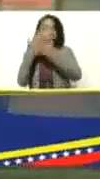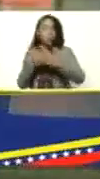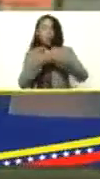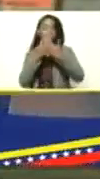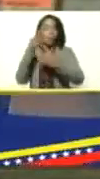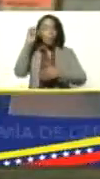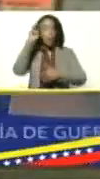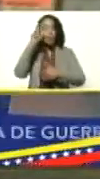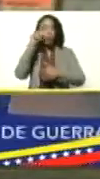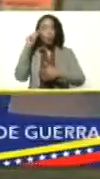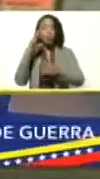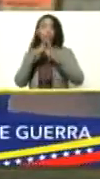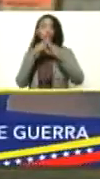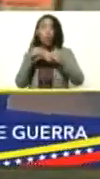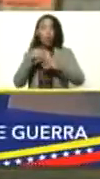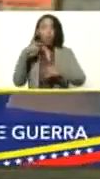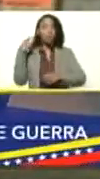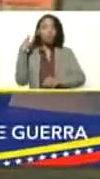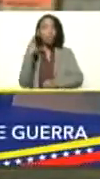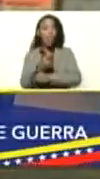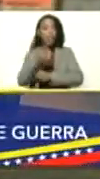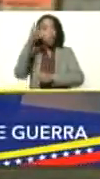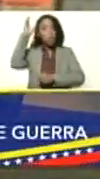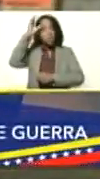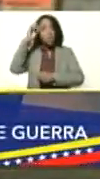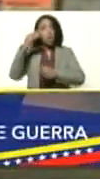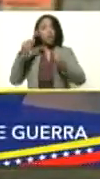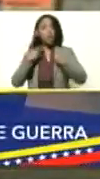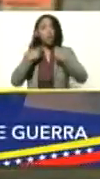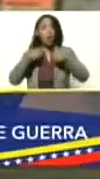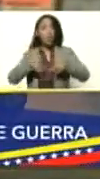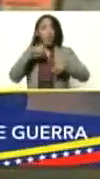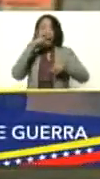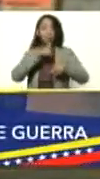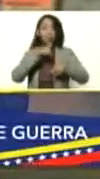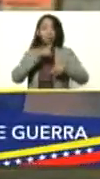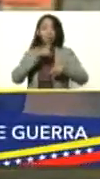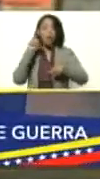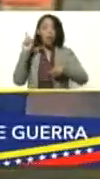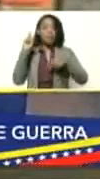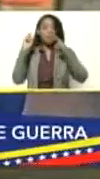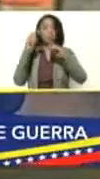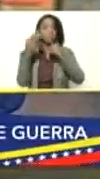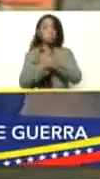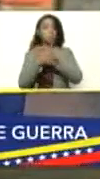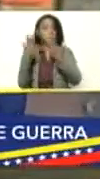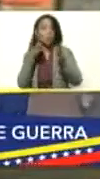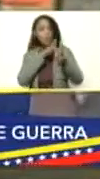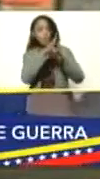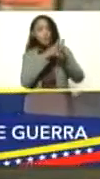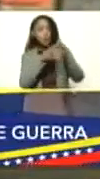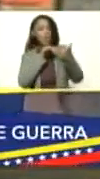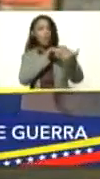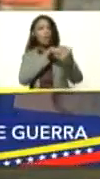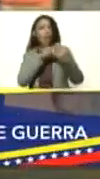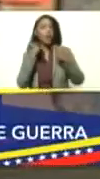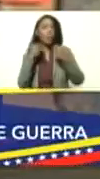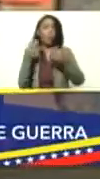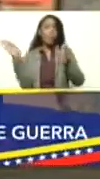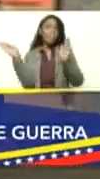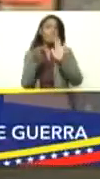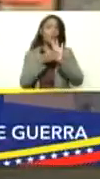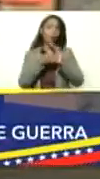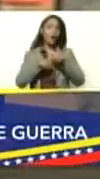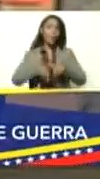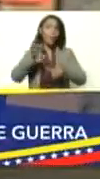maestros todos debemos tener conciencia que lo que hemos vivido este año es producto del esquema de guerra económica que le impusieron